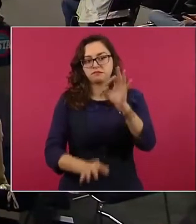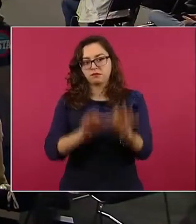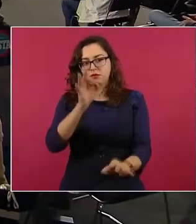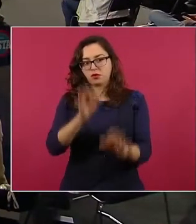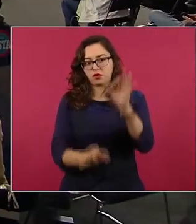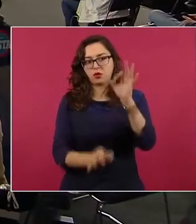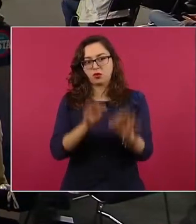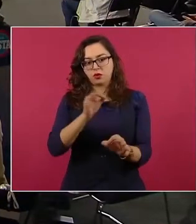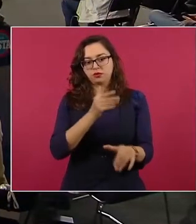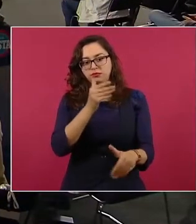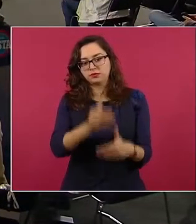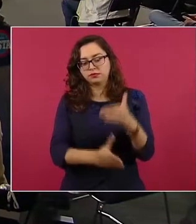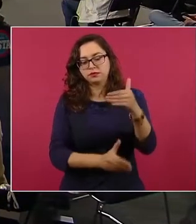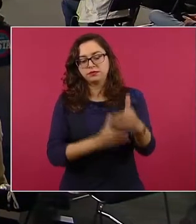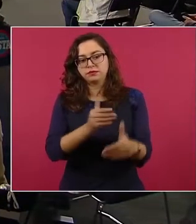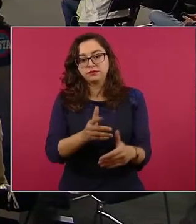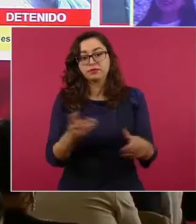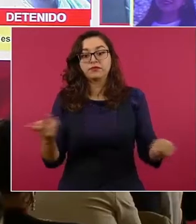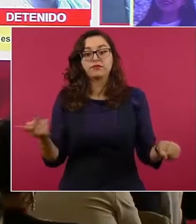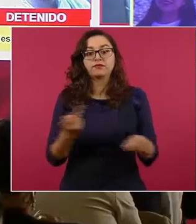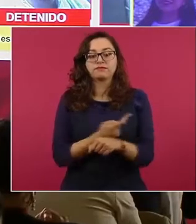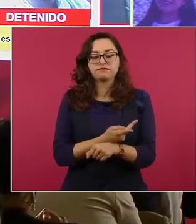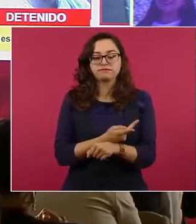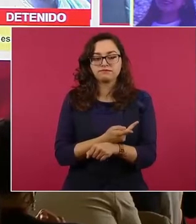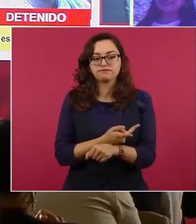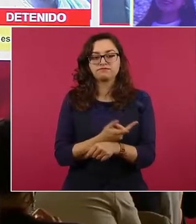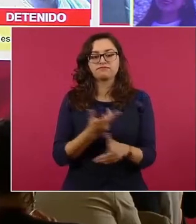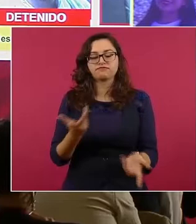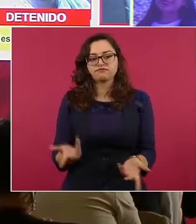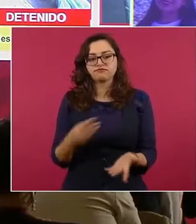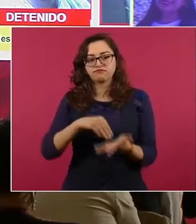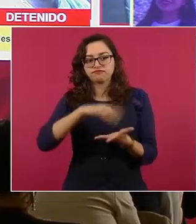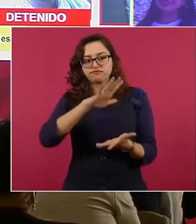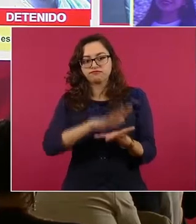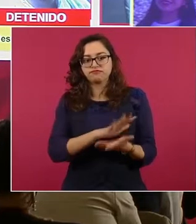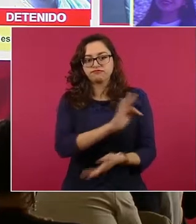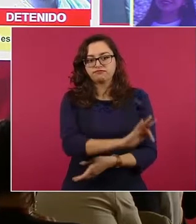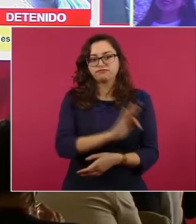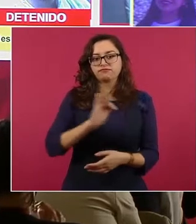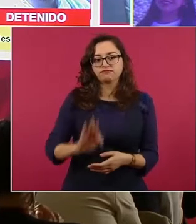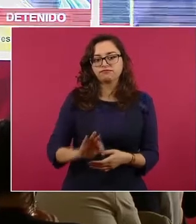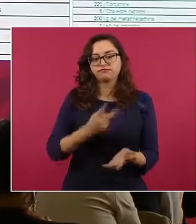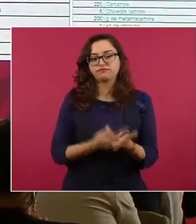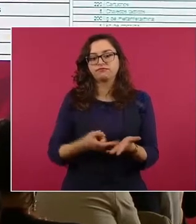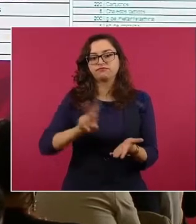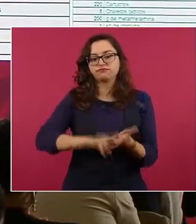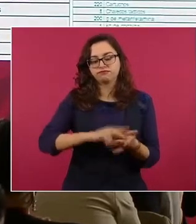acogió a la duplicidad del plazo en la audiencia correspondiente. Siguiente.